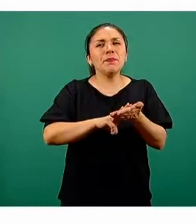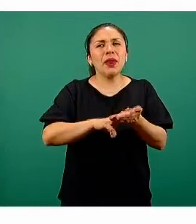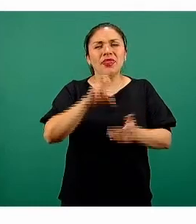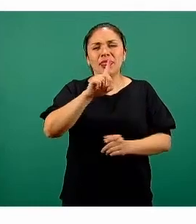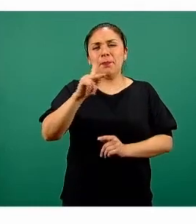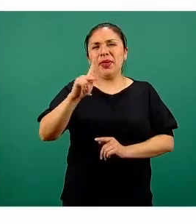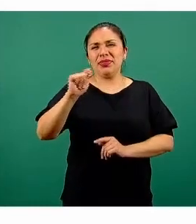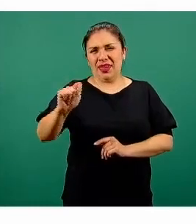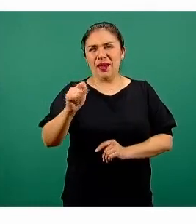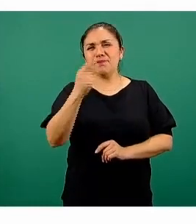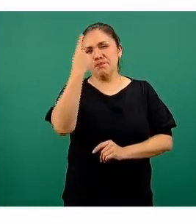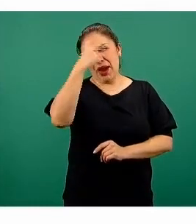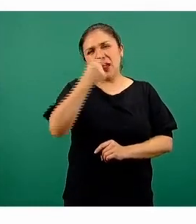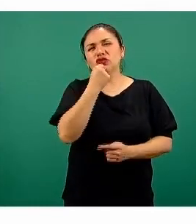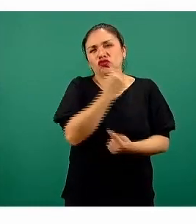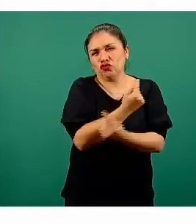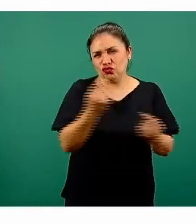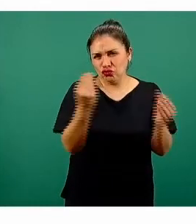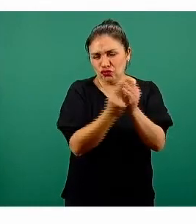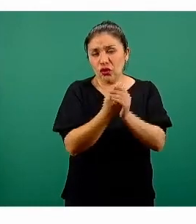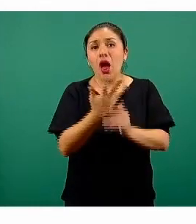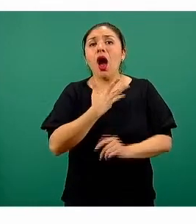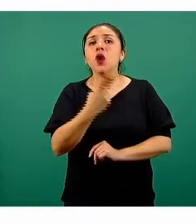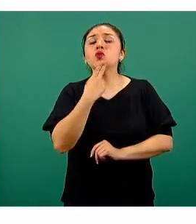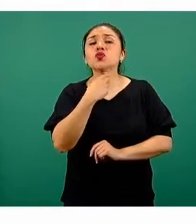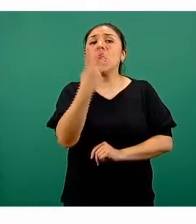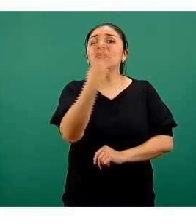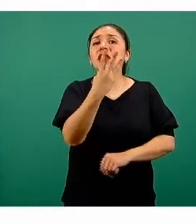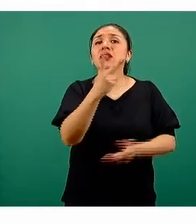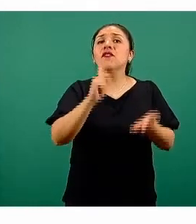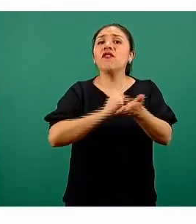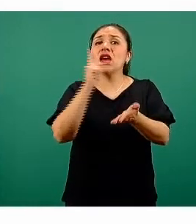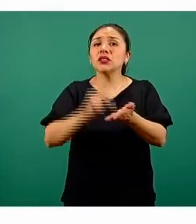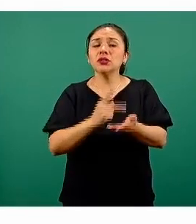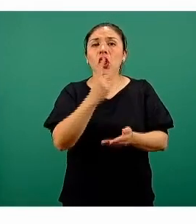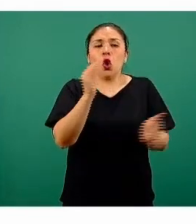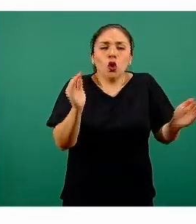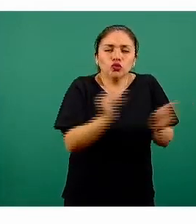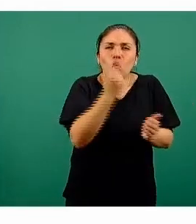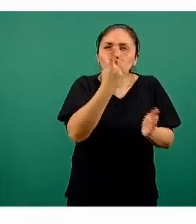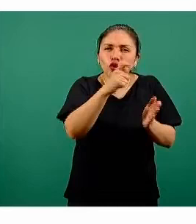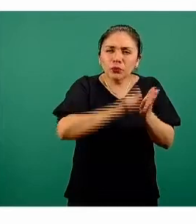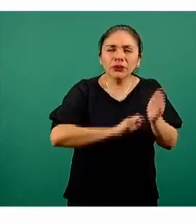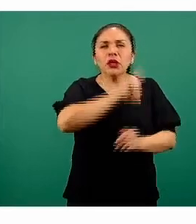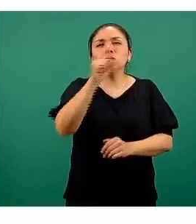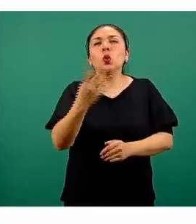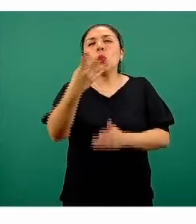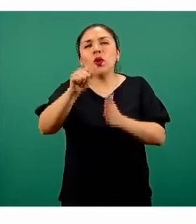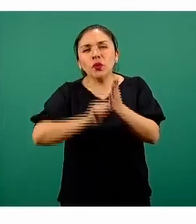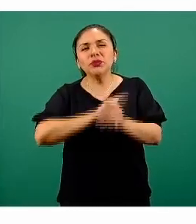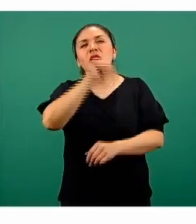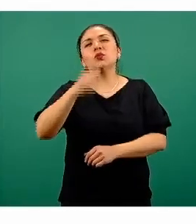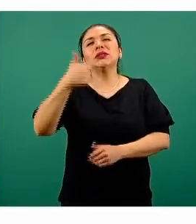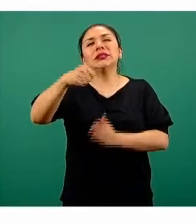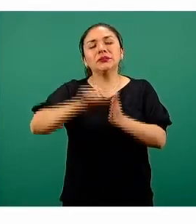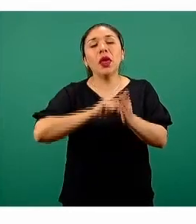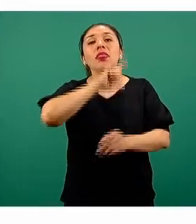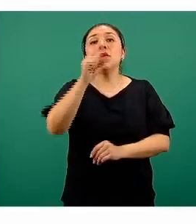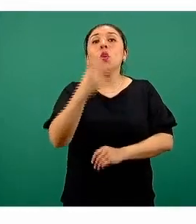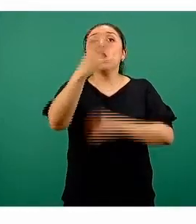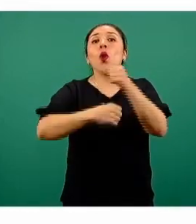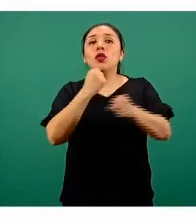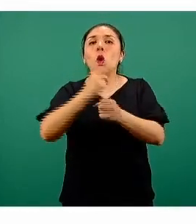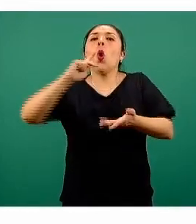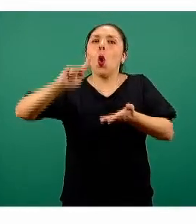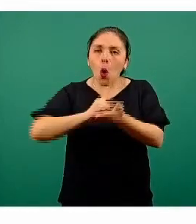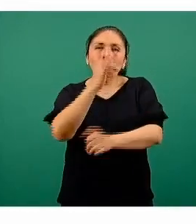DPT, se utilizan tres dosis a los dos, cuatro y seis meses y después un refuerzo a los cuatro años, como un